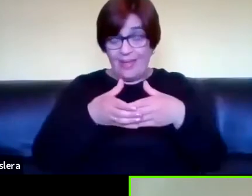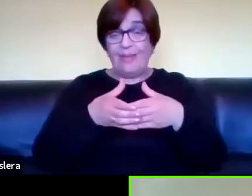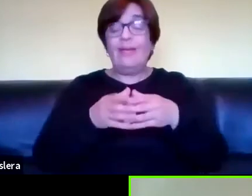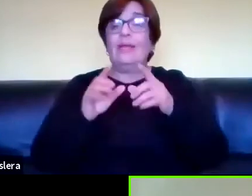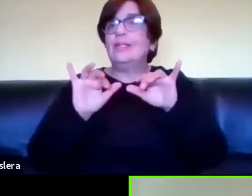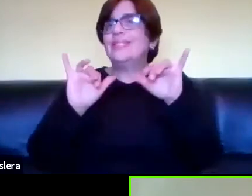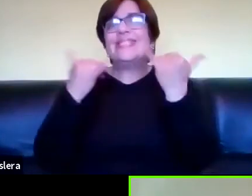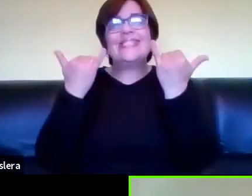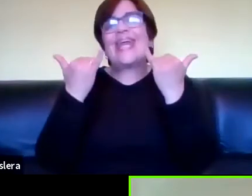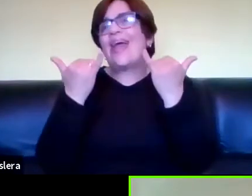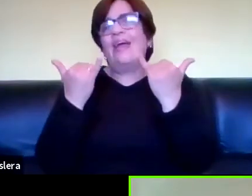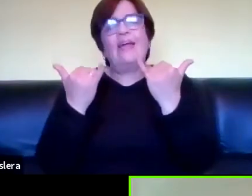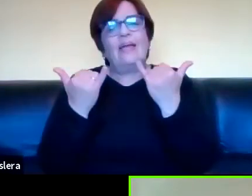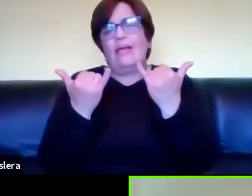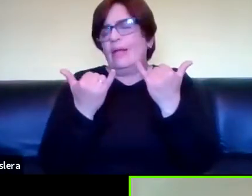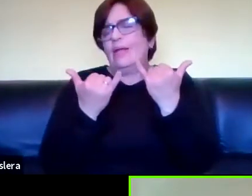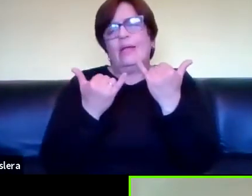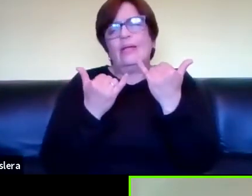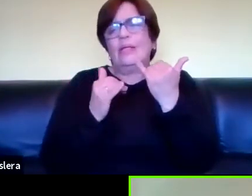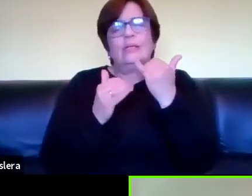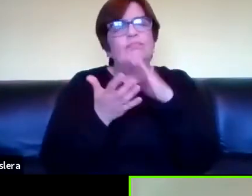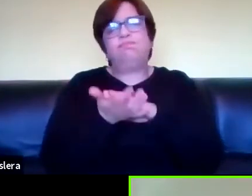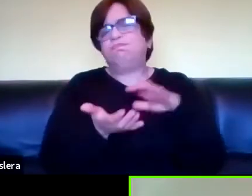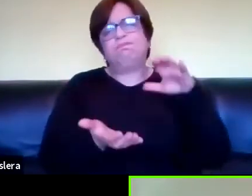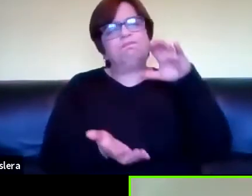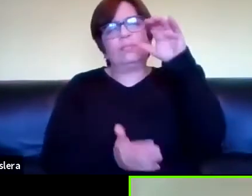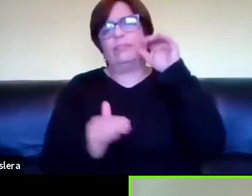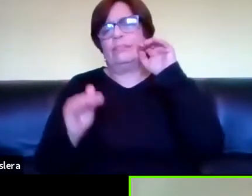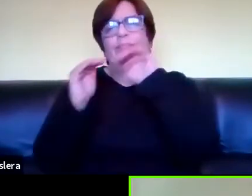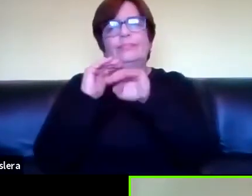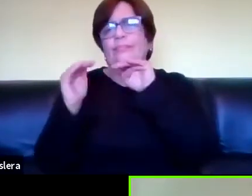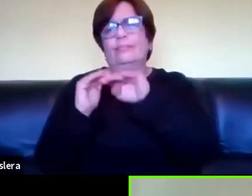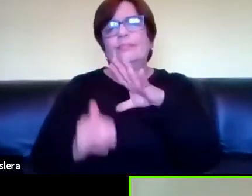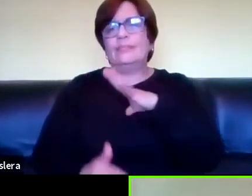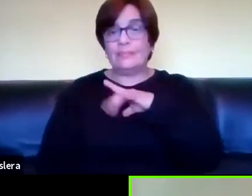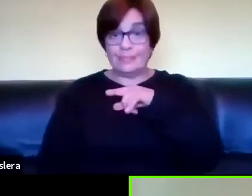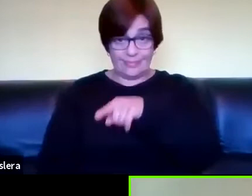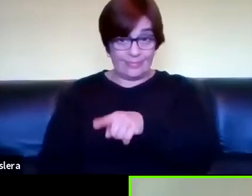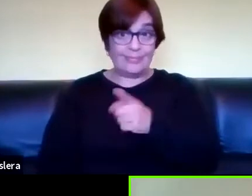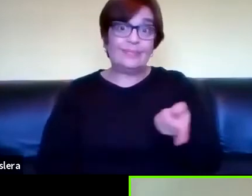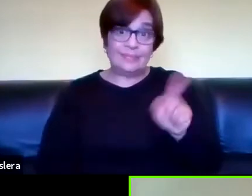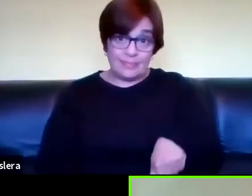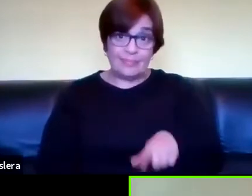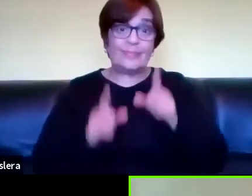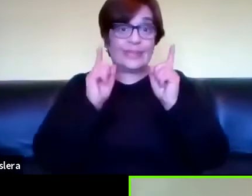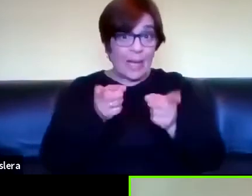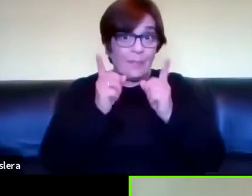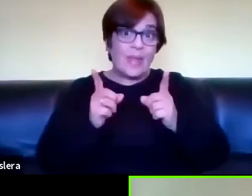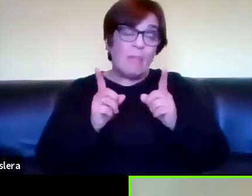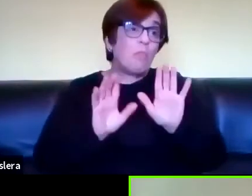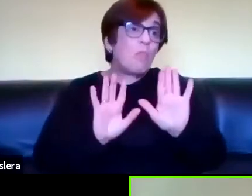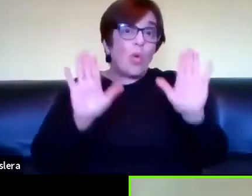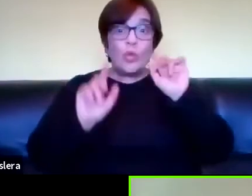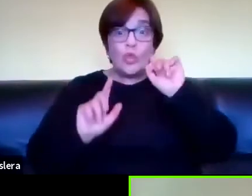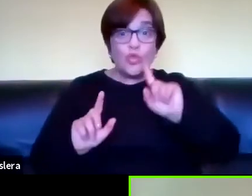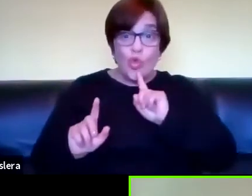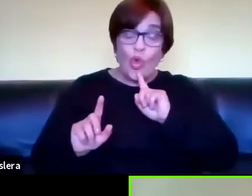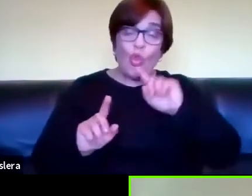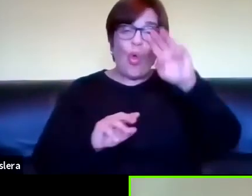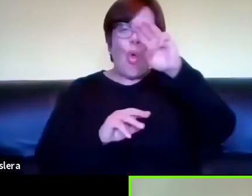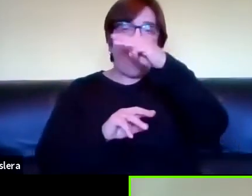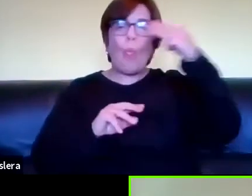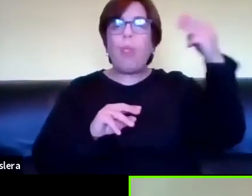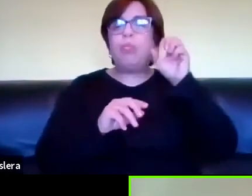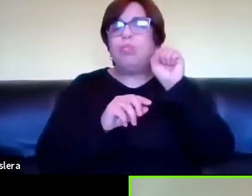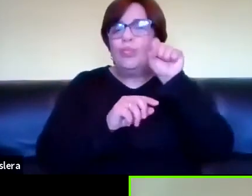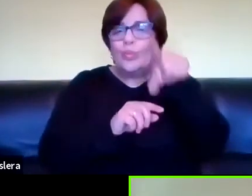empiezan a generar reservorios con esos videos y a su vez integrantes de la comunidad empiezan a tener blogs empiezan a